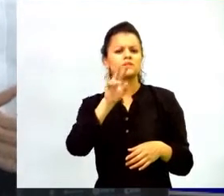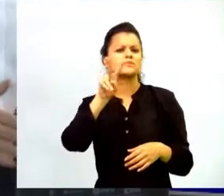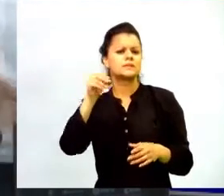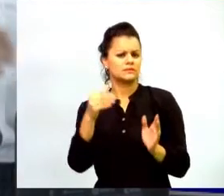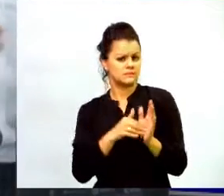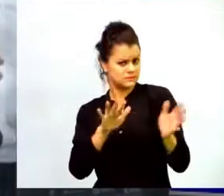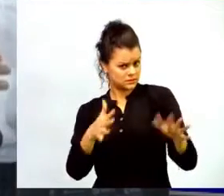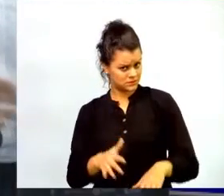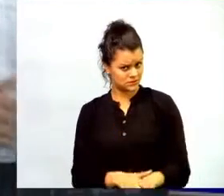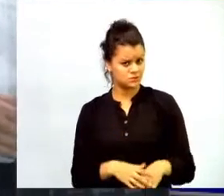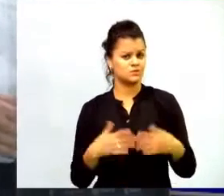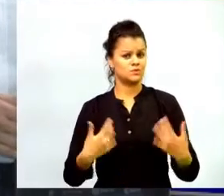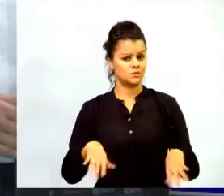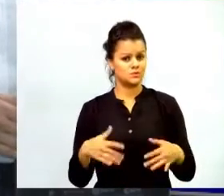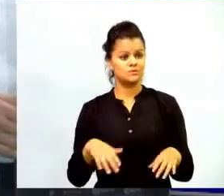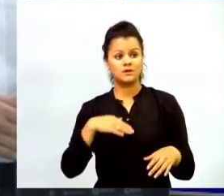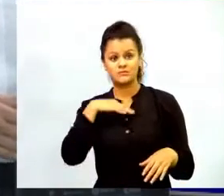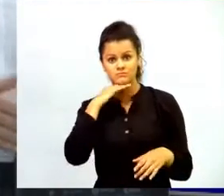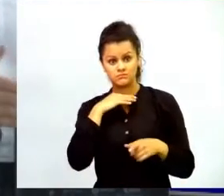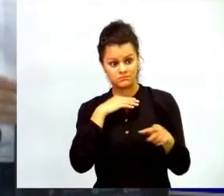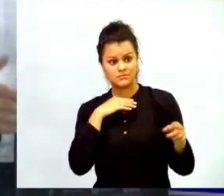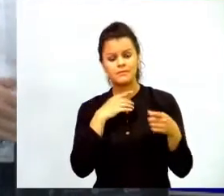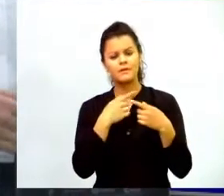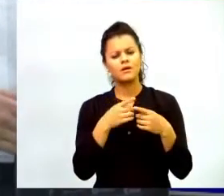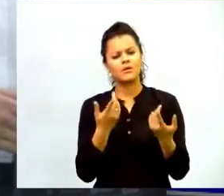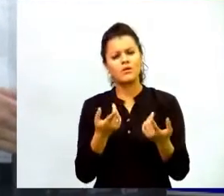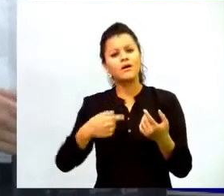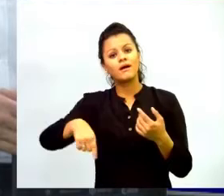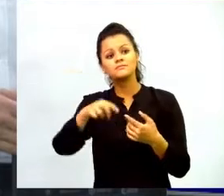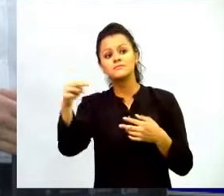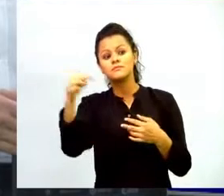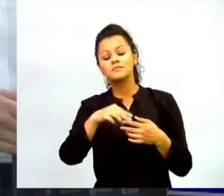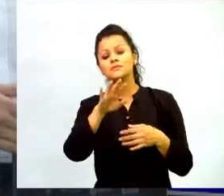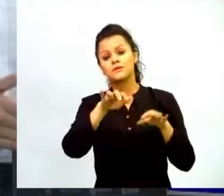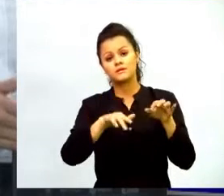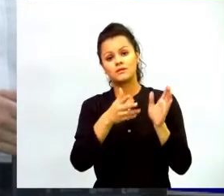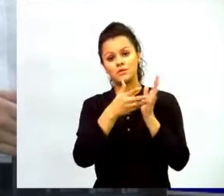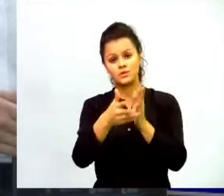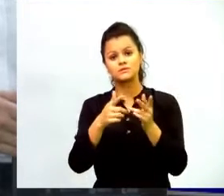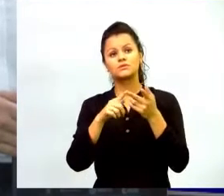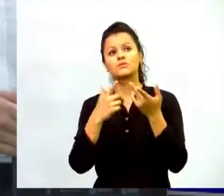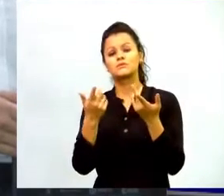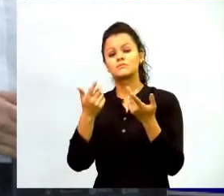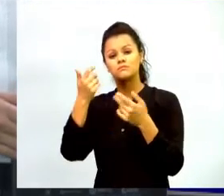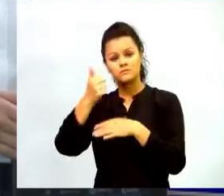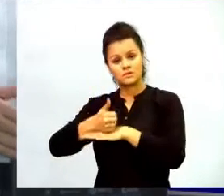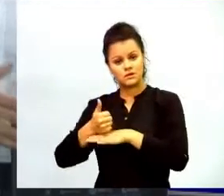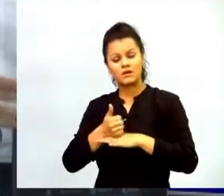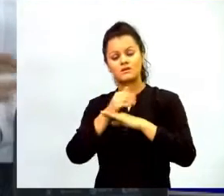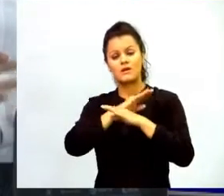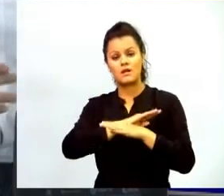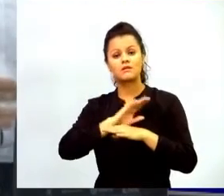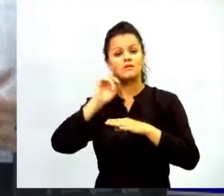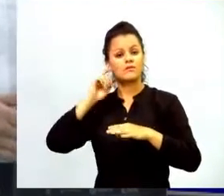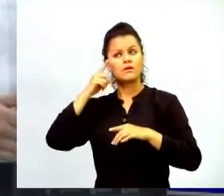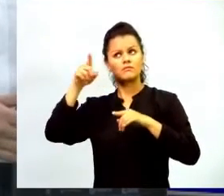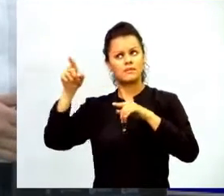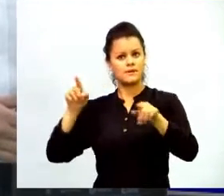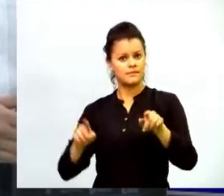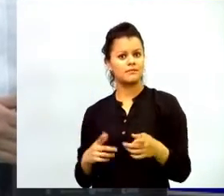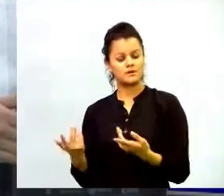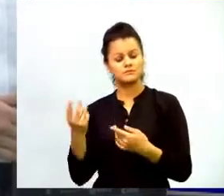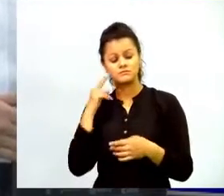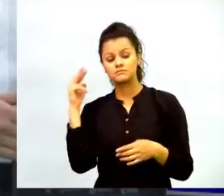que esa base sea corroborada por las secretarías de educación sean corroboradas por nuestros dirigentes alcaldes y gobernadores y que ustedes se sientan